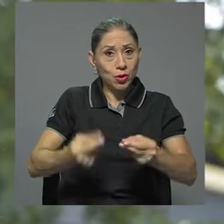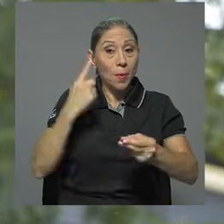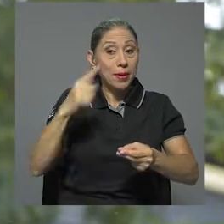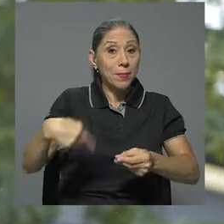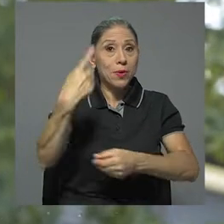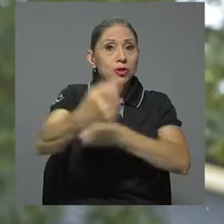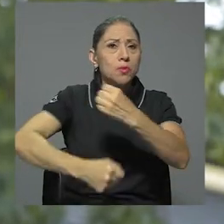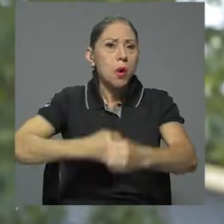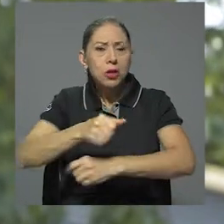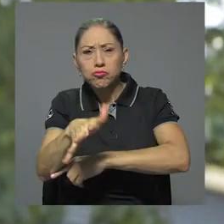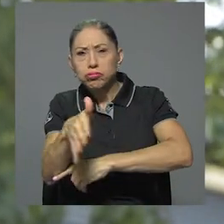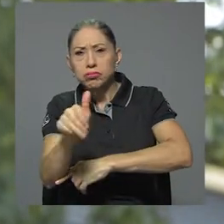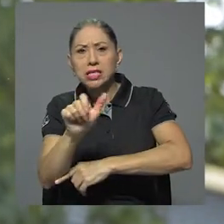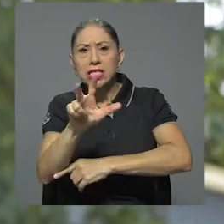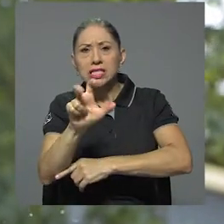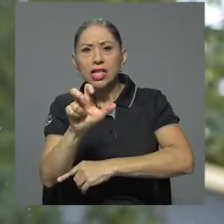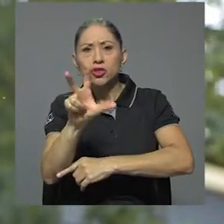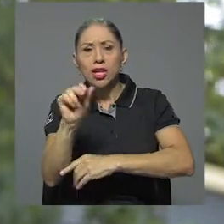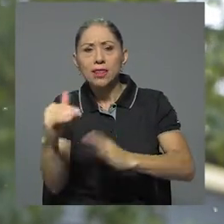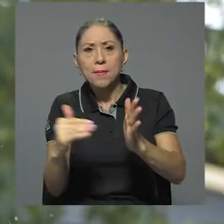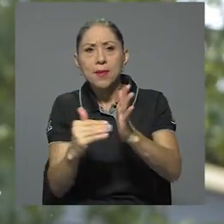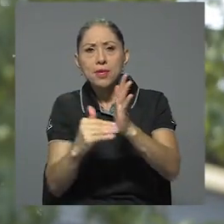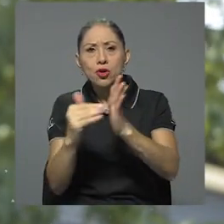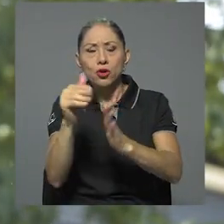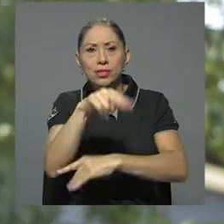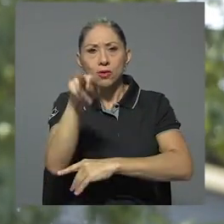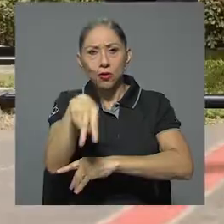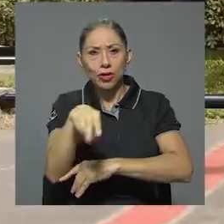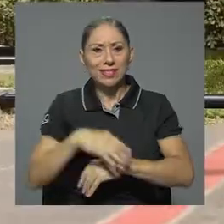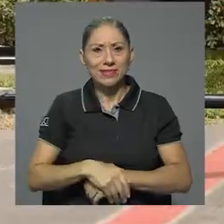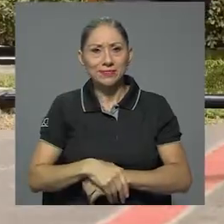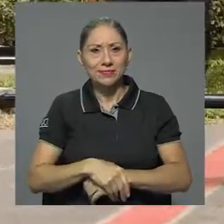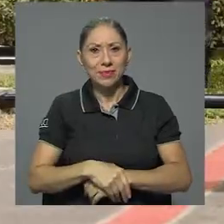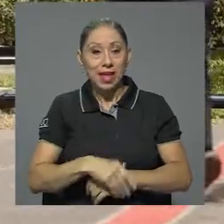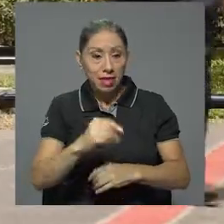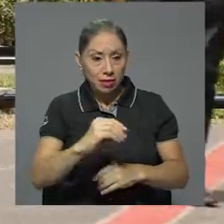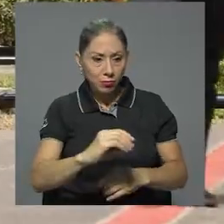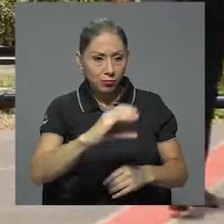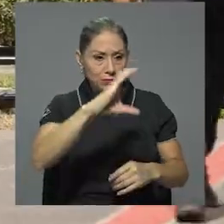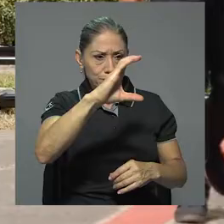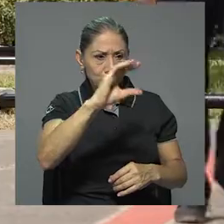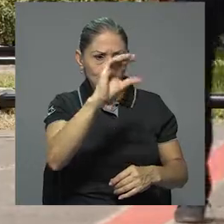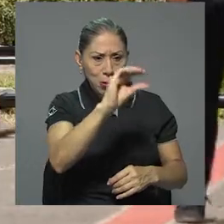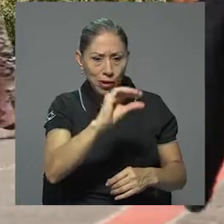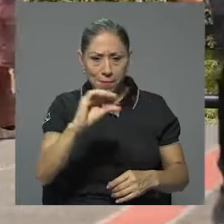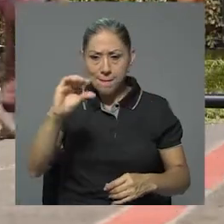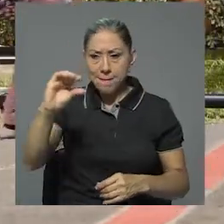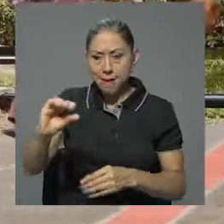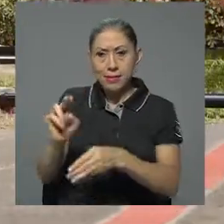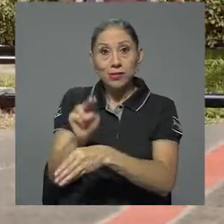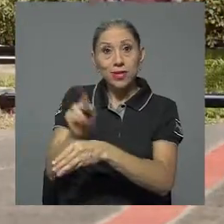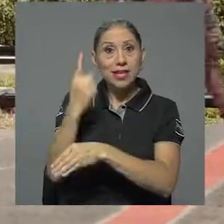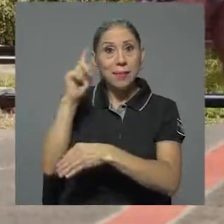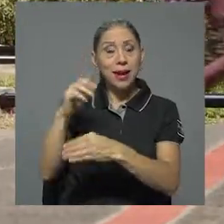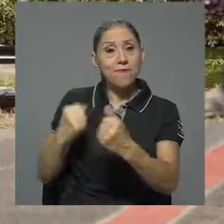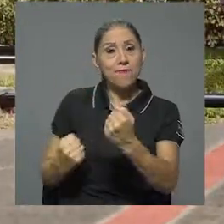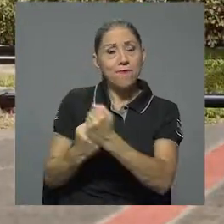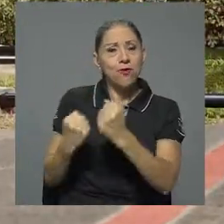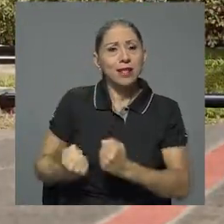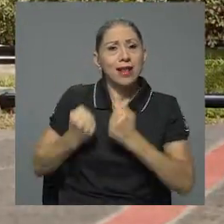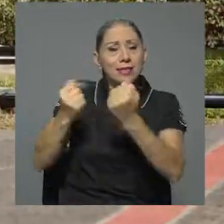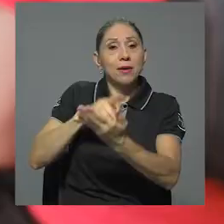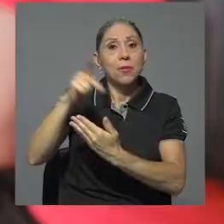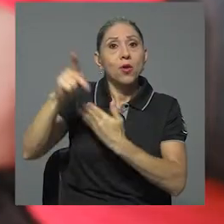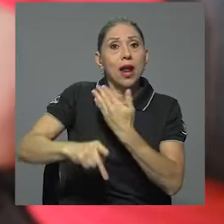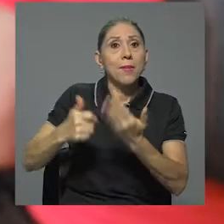cercano a los 330 mil millones de colones. Parte de este monto se empleará para fortalecer el programa de becas de la